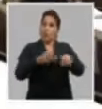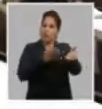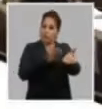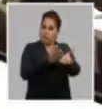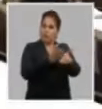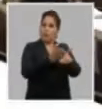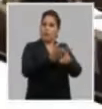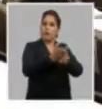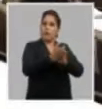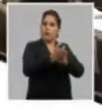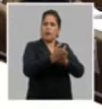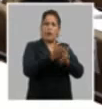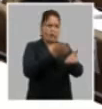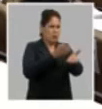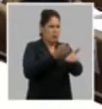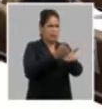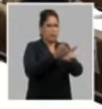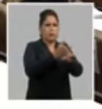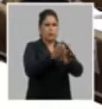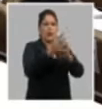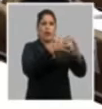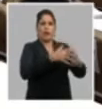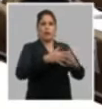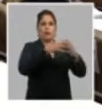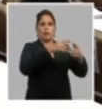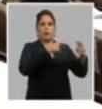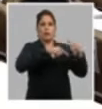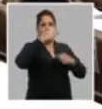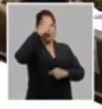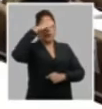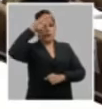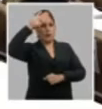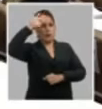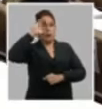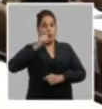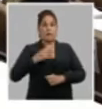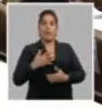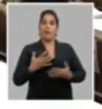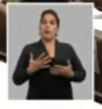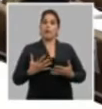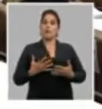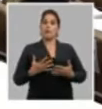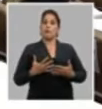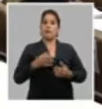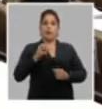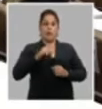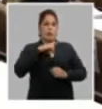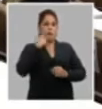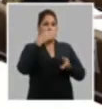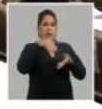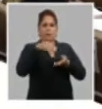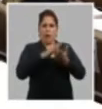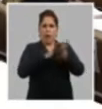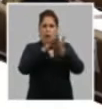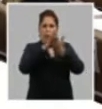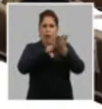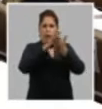mantenga como se seguirá manteniendo erguida e invencible